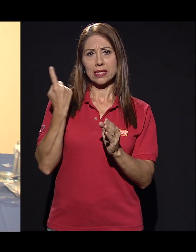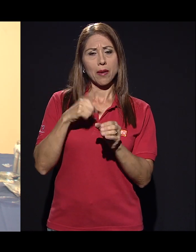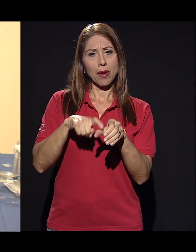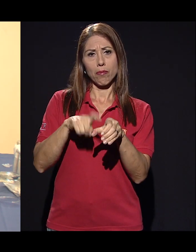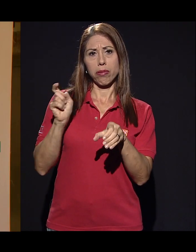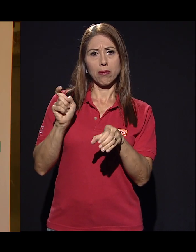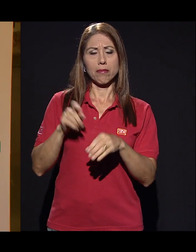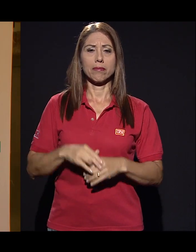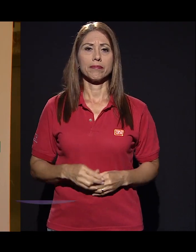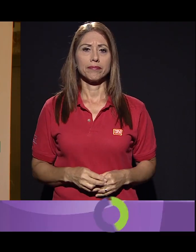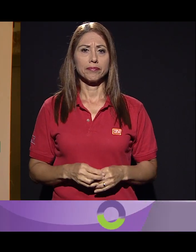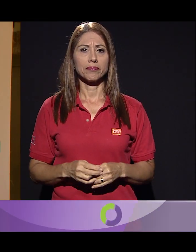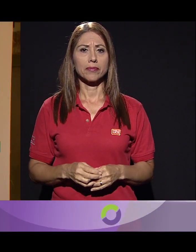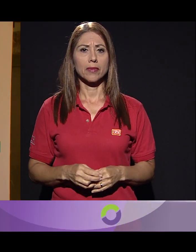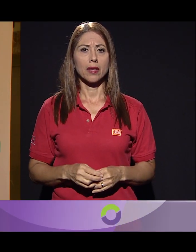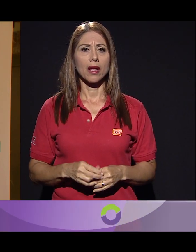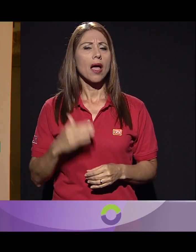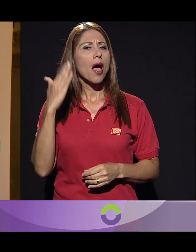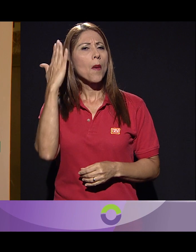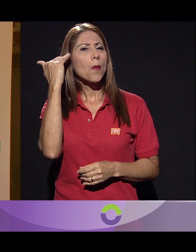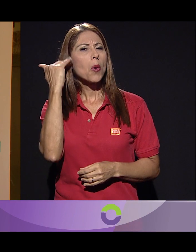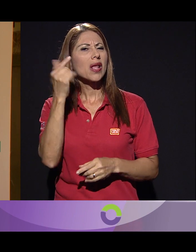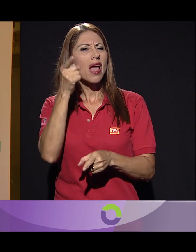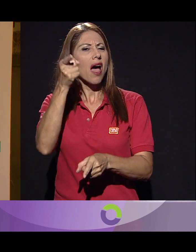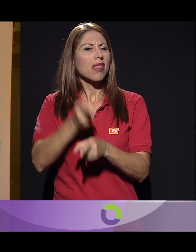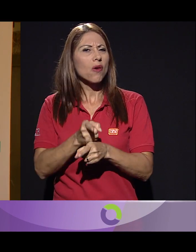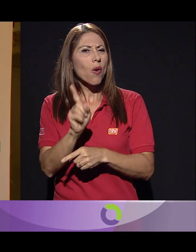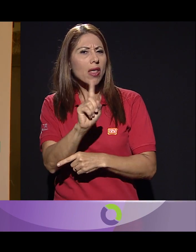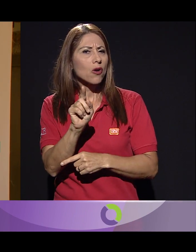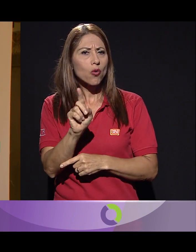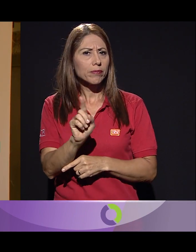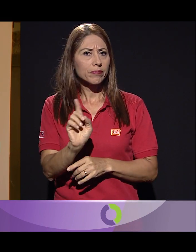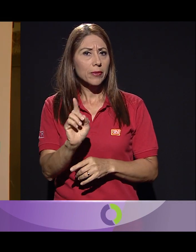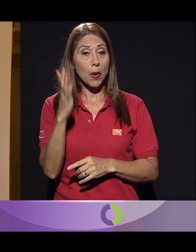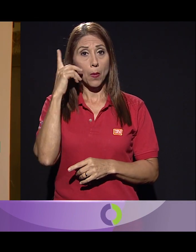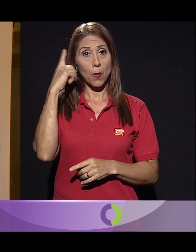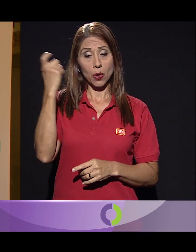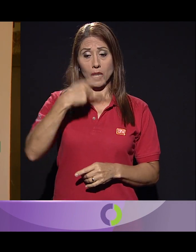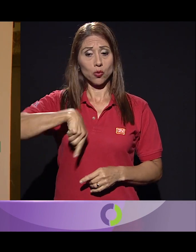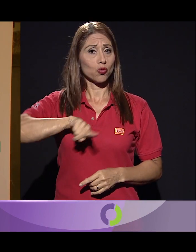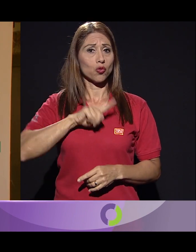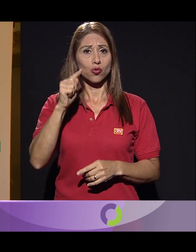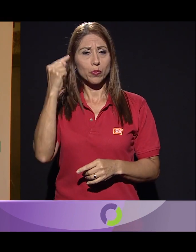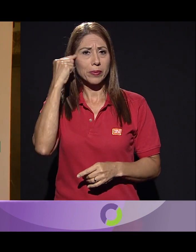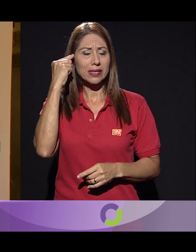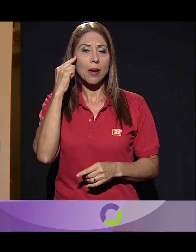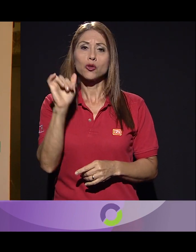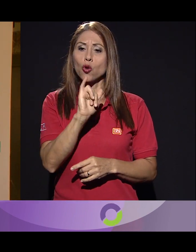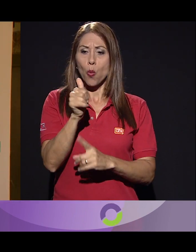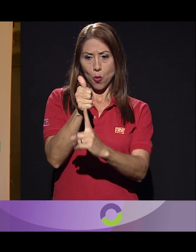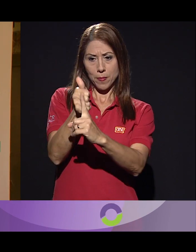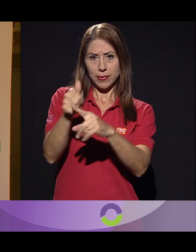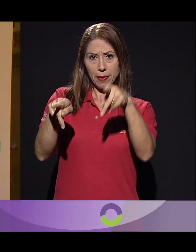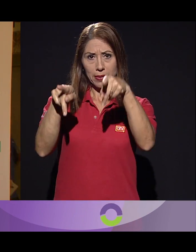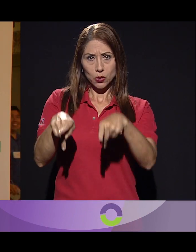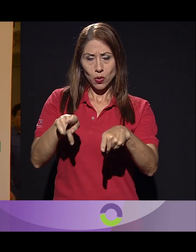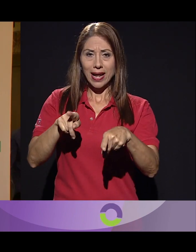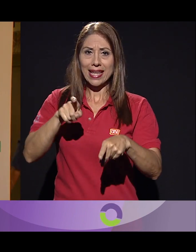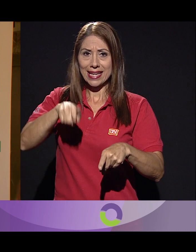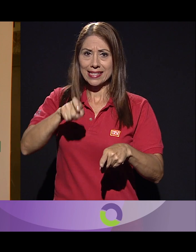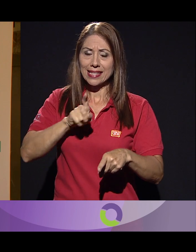de este campo. ¿Por qué no es la adecuada? ¿Por qué nosotros no pensamos como una persona que realmente lo necesita?